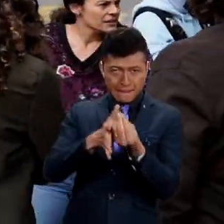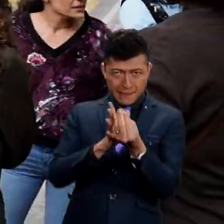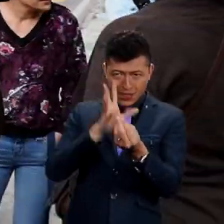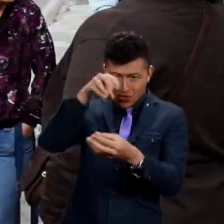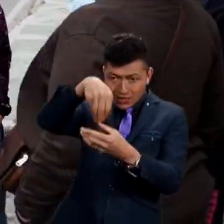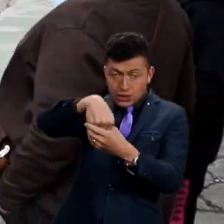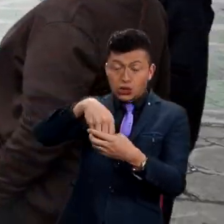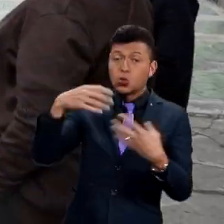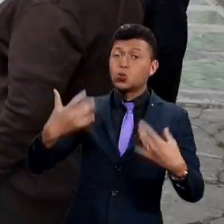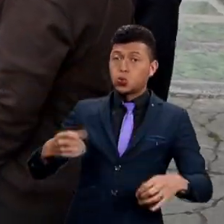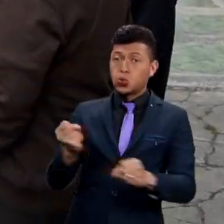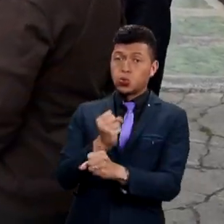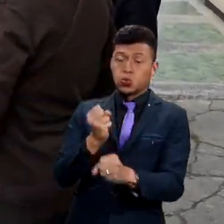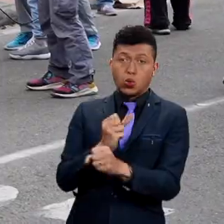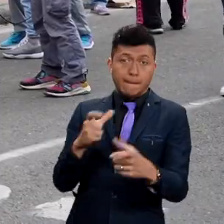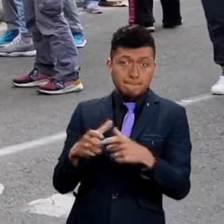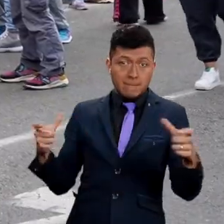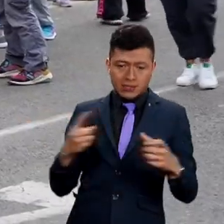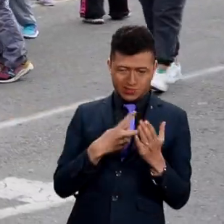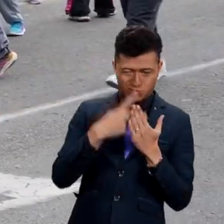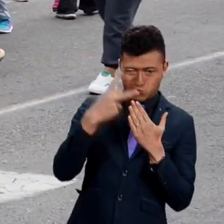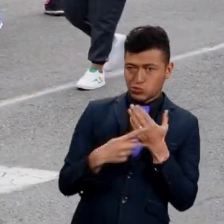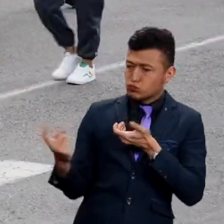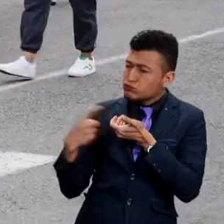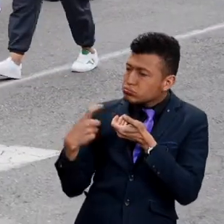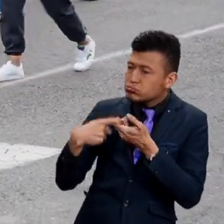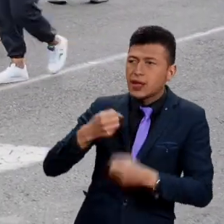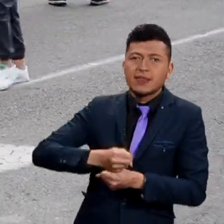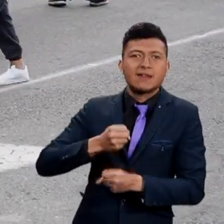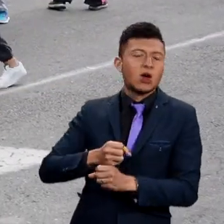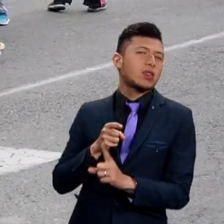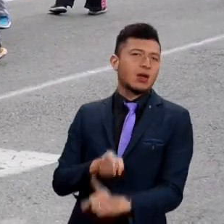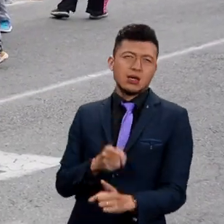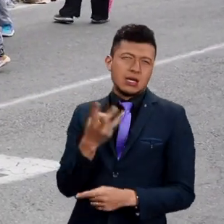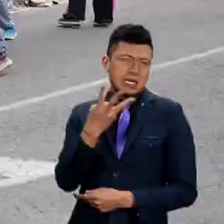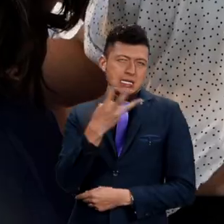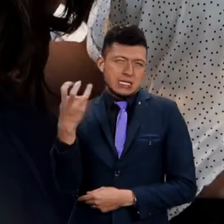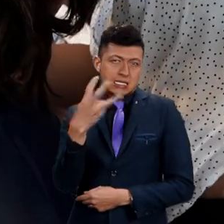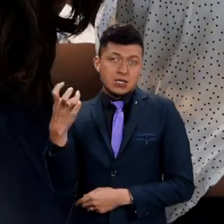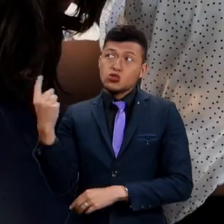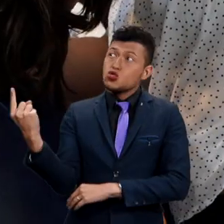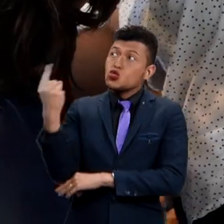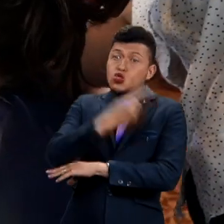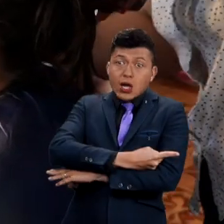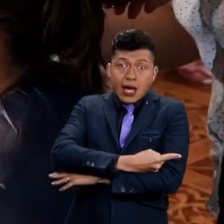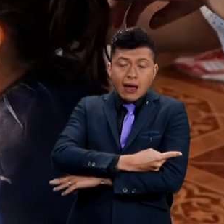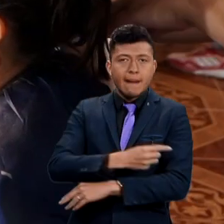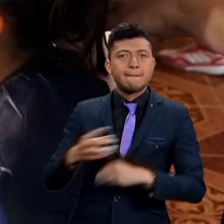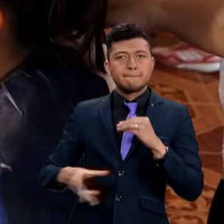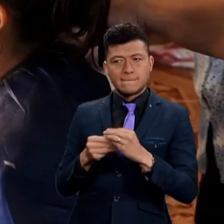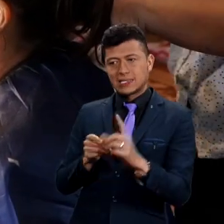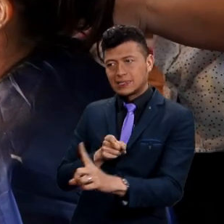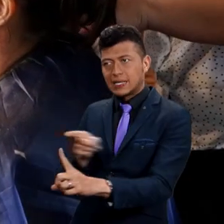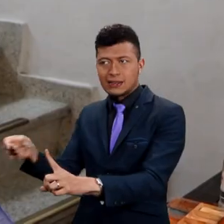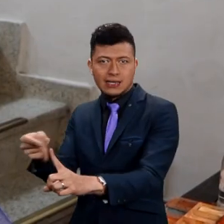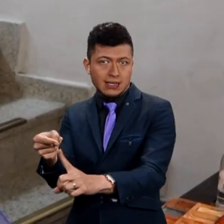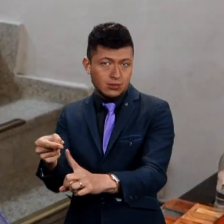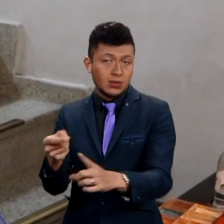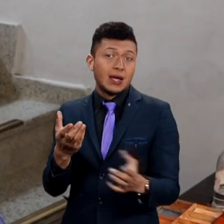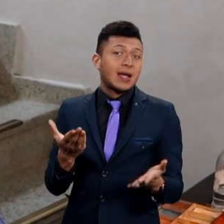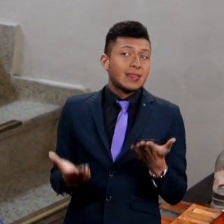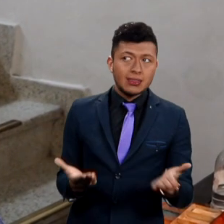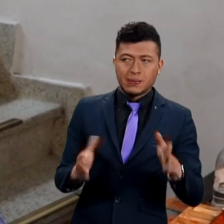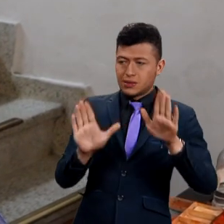medio genera muchísimos empleos, nosotros podemos estar generando en cada proyecto más o menos 300 empleos directos, diarios, más los que